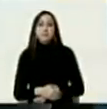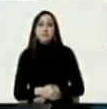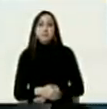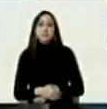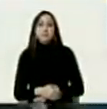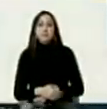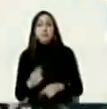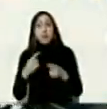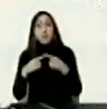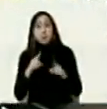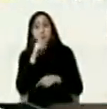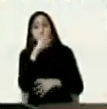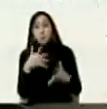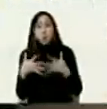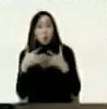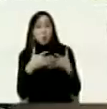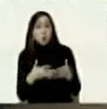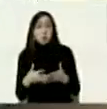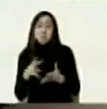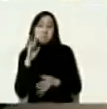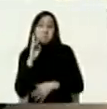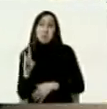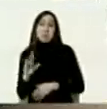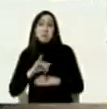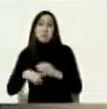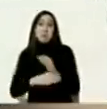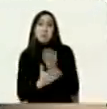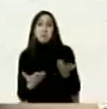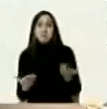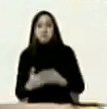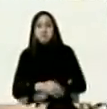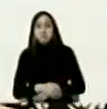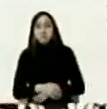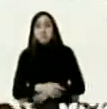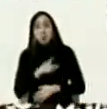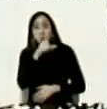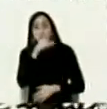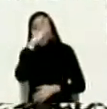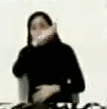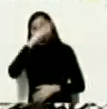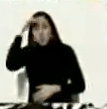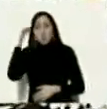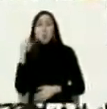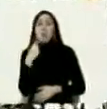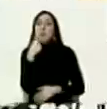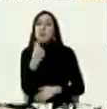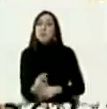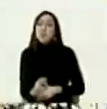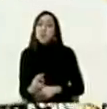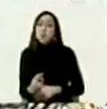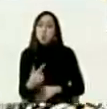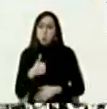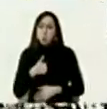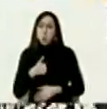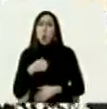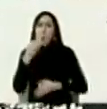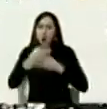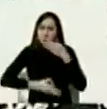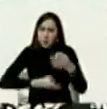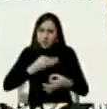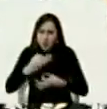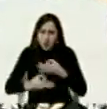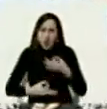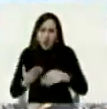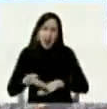pero en Estados Unidos ni lo soportan Donald Trump nos mandó a decir ya yo lo he dicho no sé si lo han escuchado